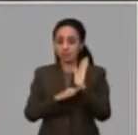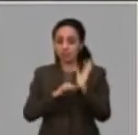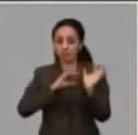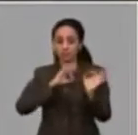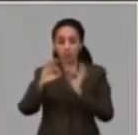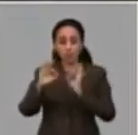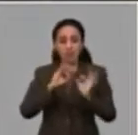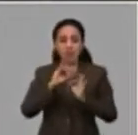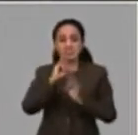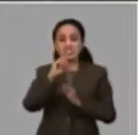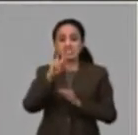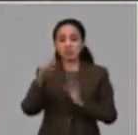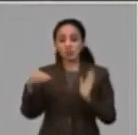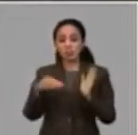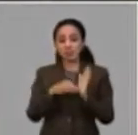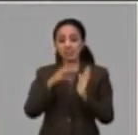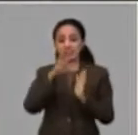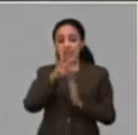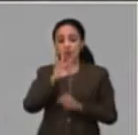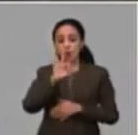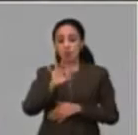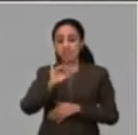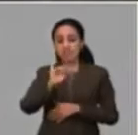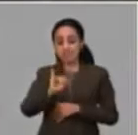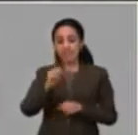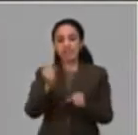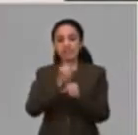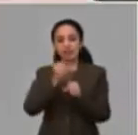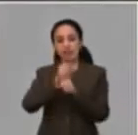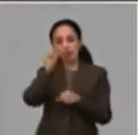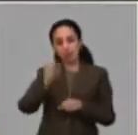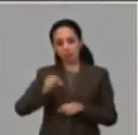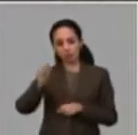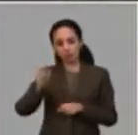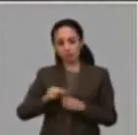.386 trabajadores.